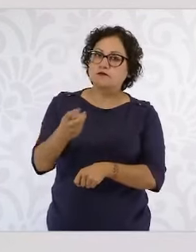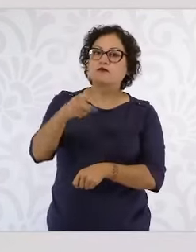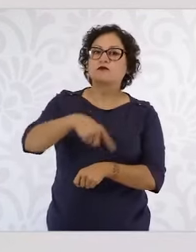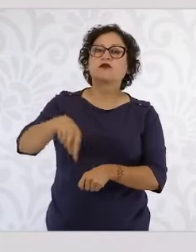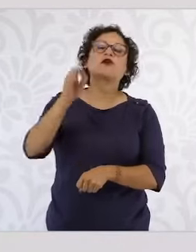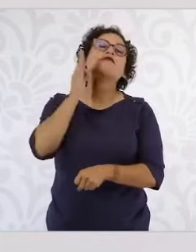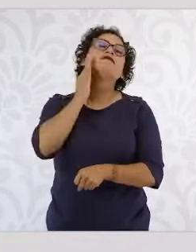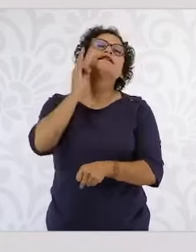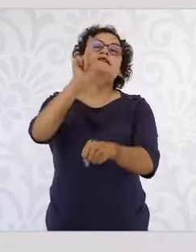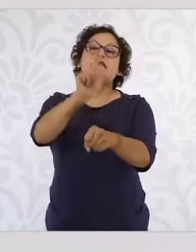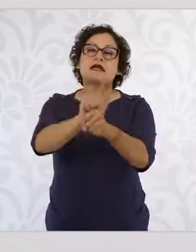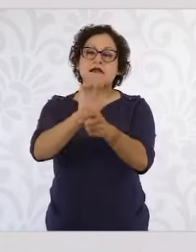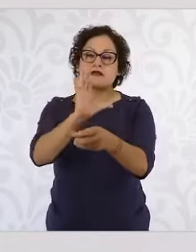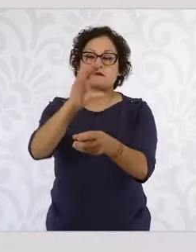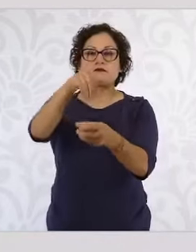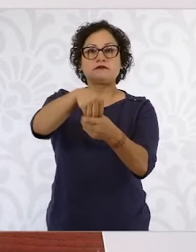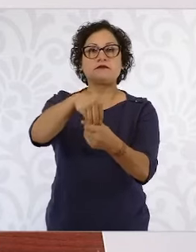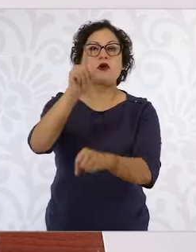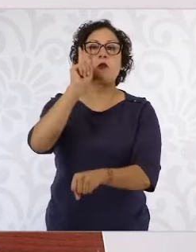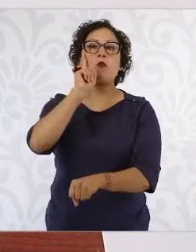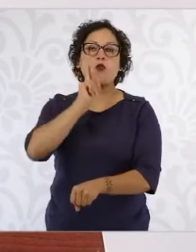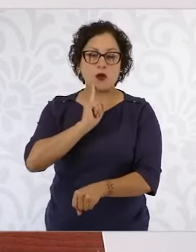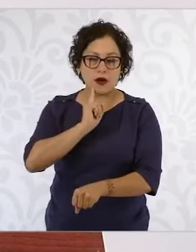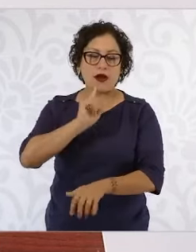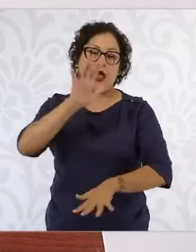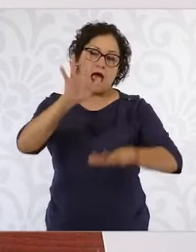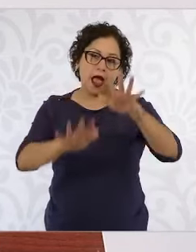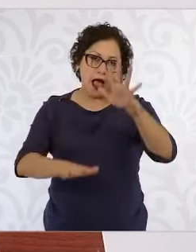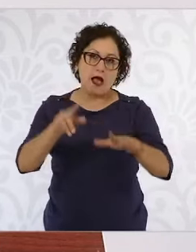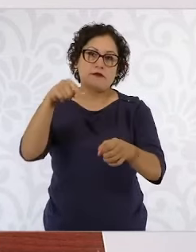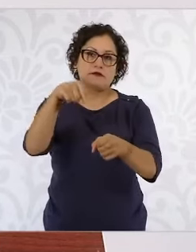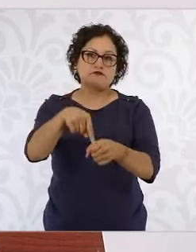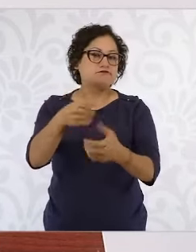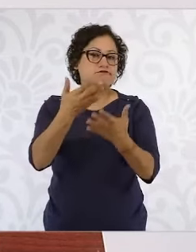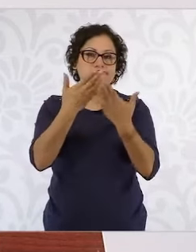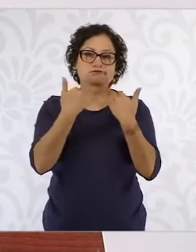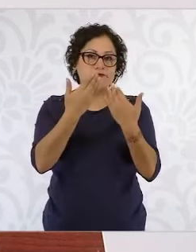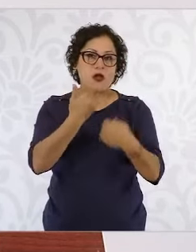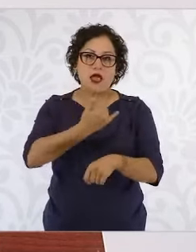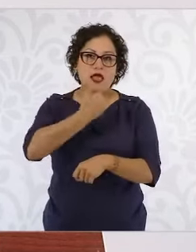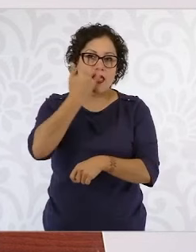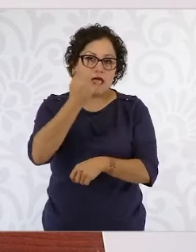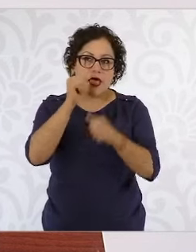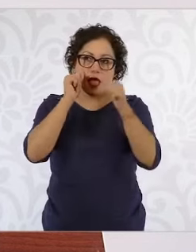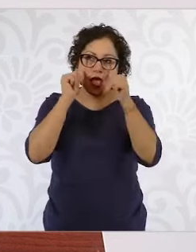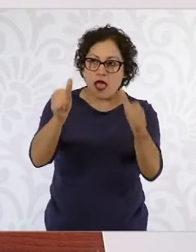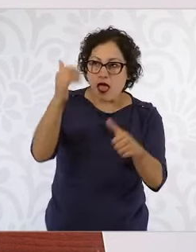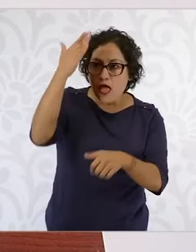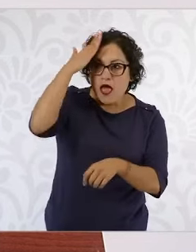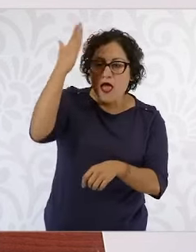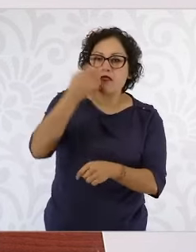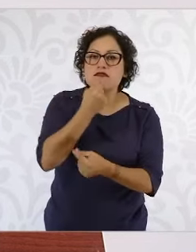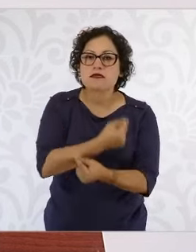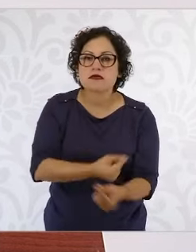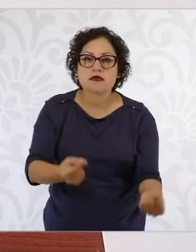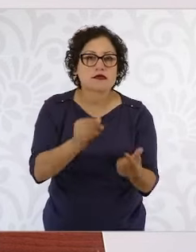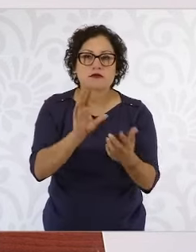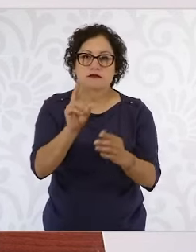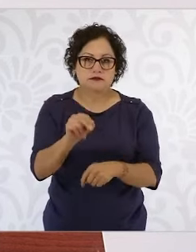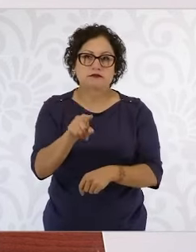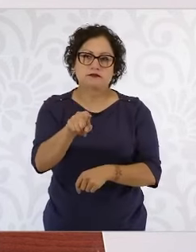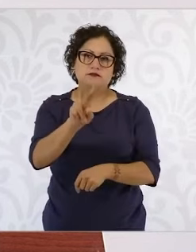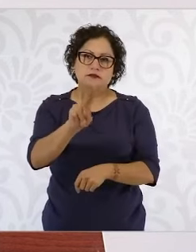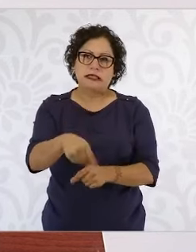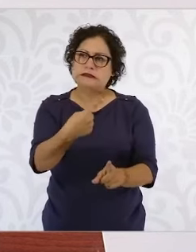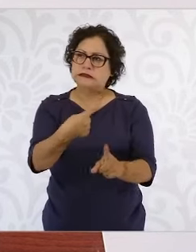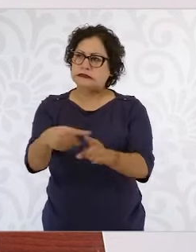género ni se piensa a veces en el interior superior de la niñez. Entonces, bueno, hemos estado atendiendo varios casos de este tipo de